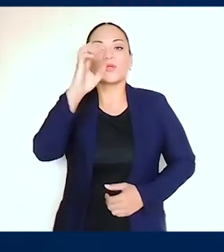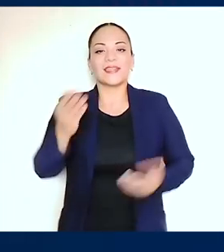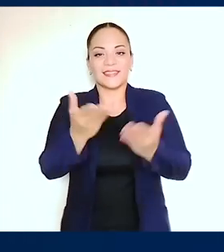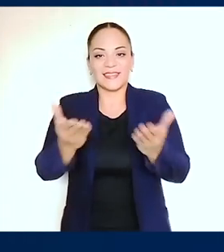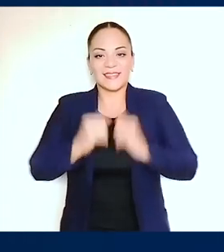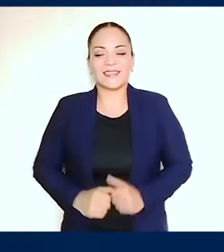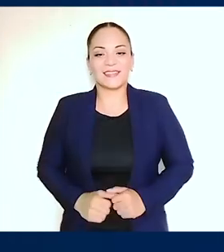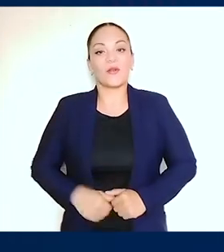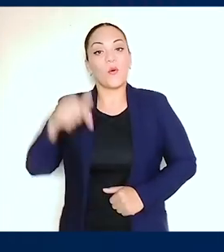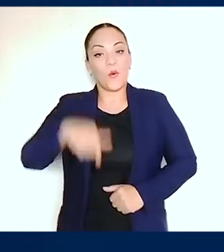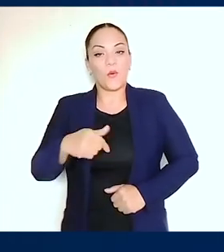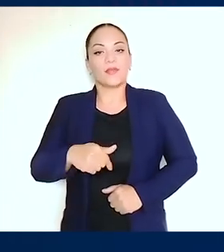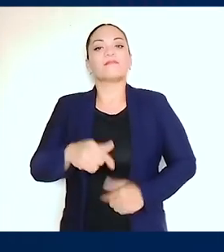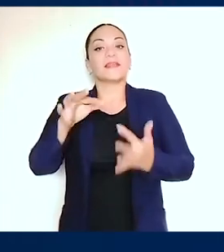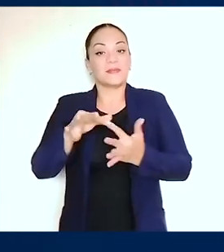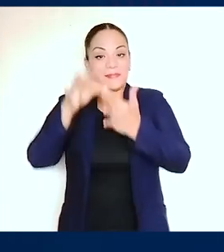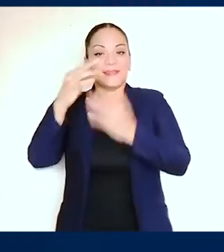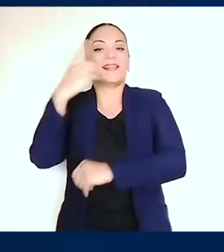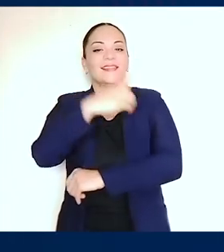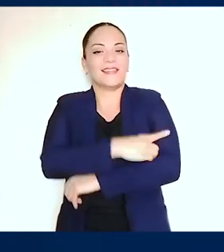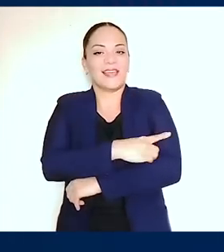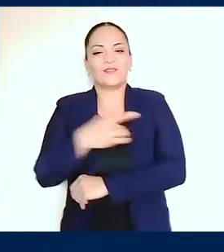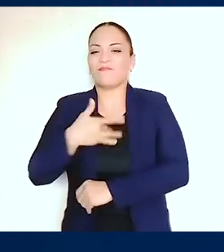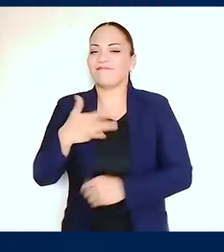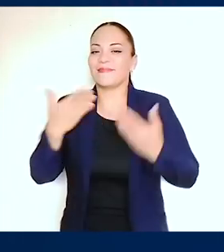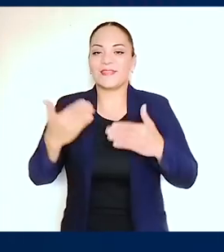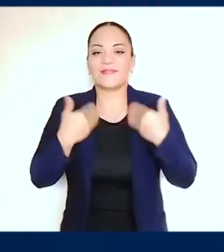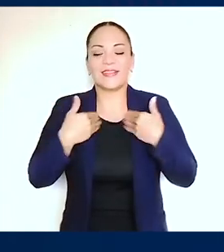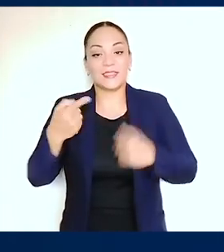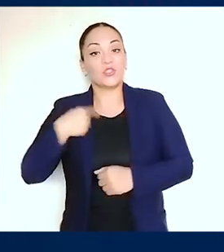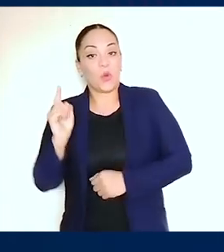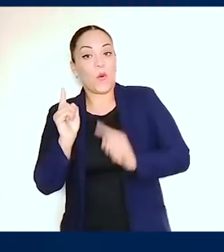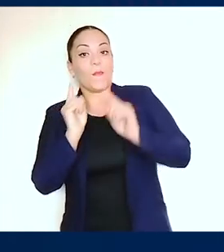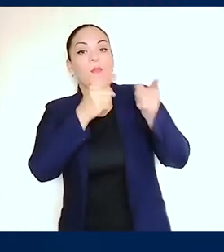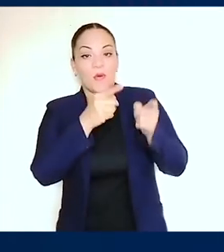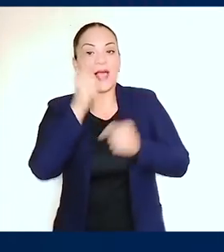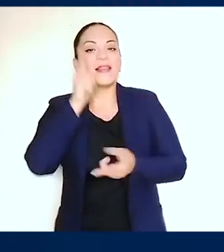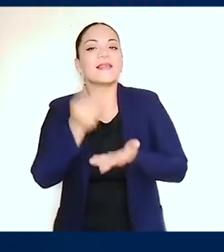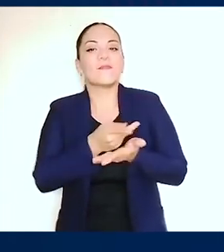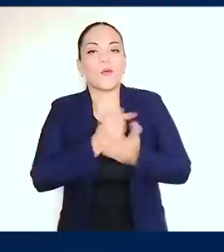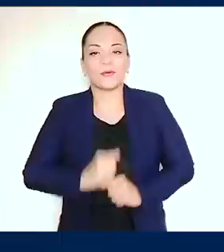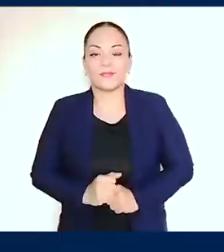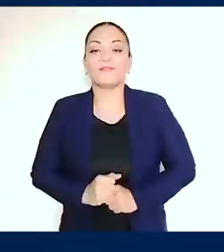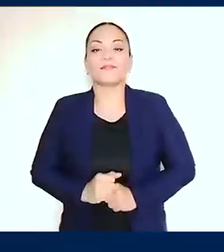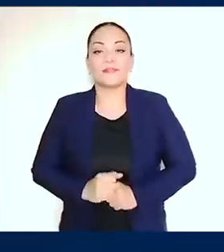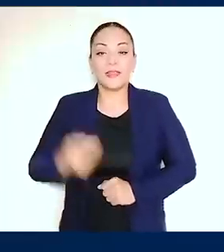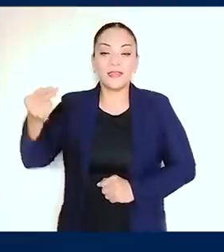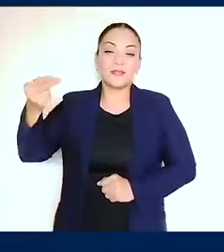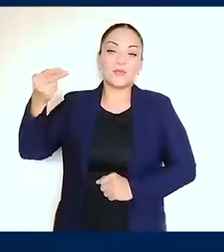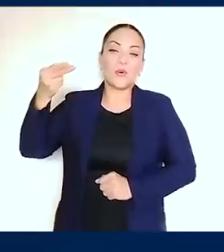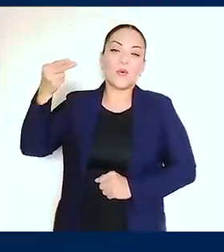Compatriotas, hoy es un día muy especial para mí y estoy feliz. Voy para Limón para saldar una deuda